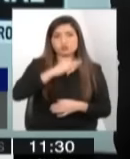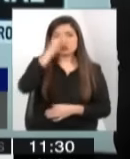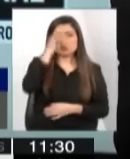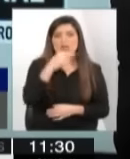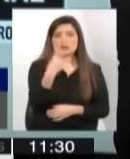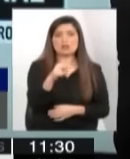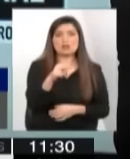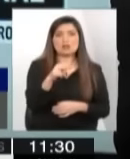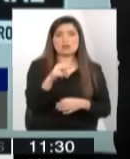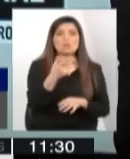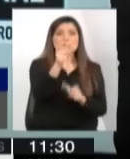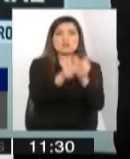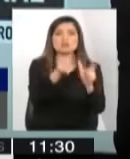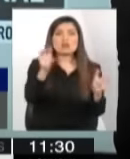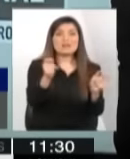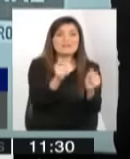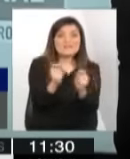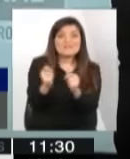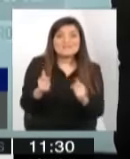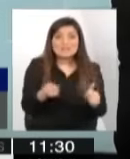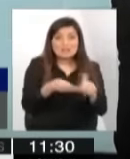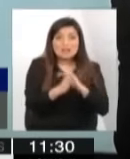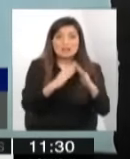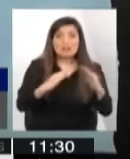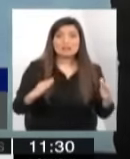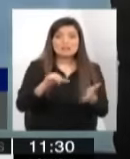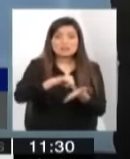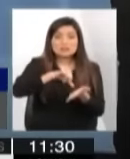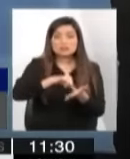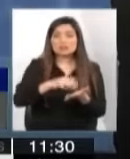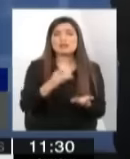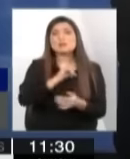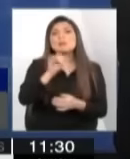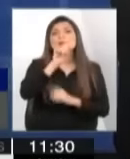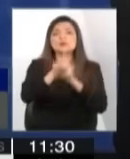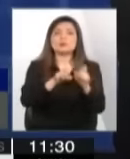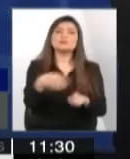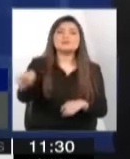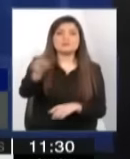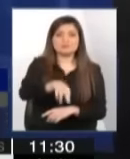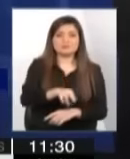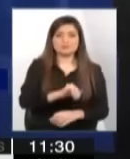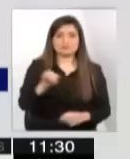tenían inhabilidades del personal que elabora en los centros, ahí le voy a preguntar a usted, de usted, bueno, ya volvemos.